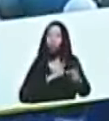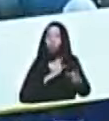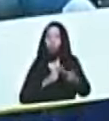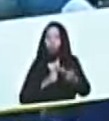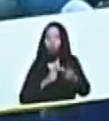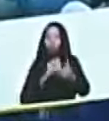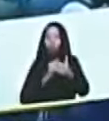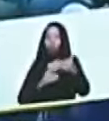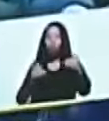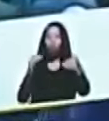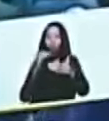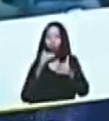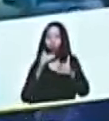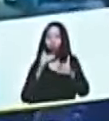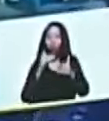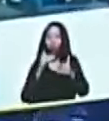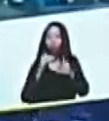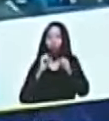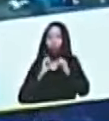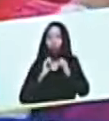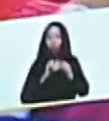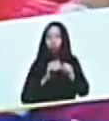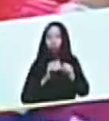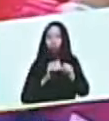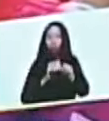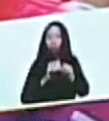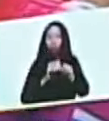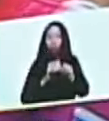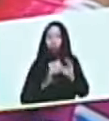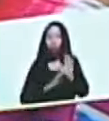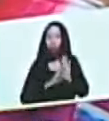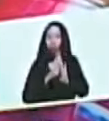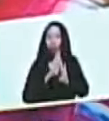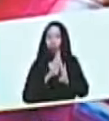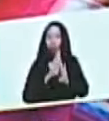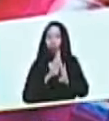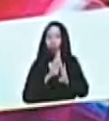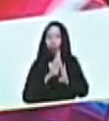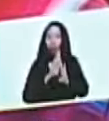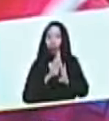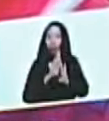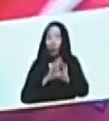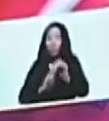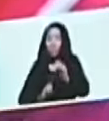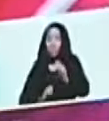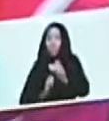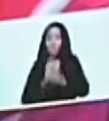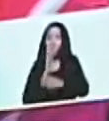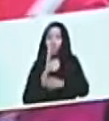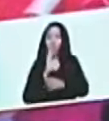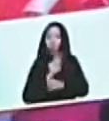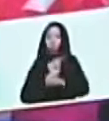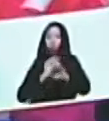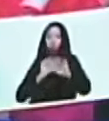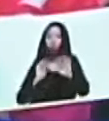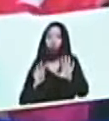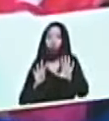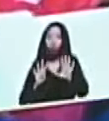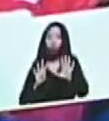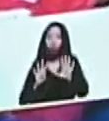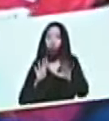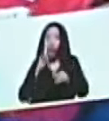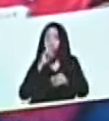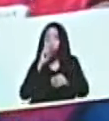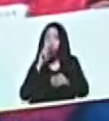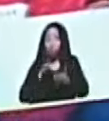máxima, de mantener la línea de diálogo, y en mayo, 29 de mayo, del